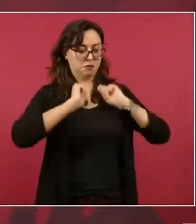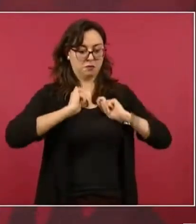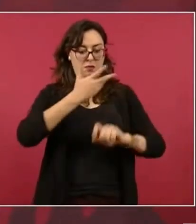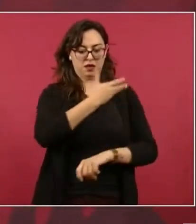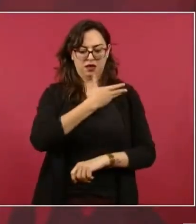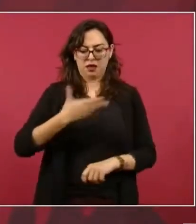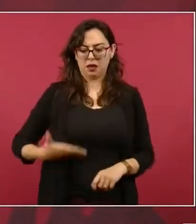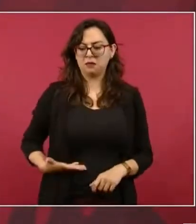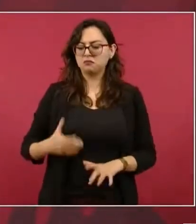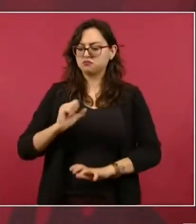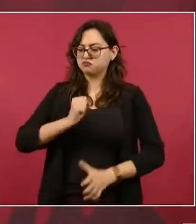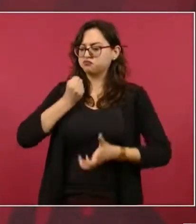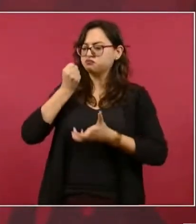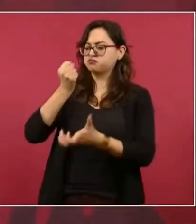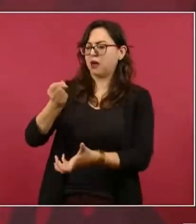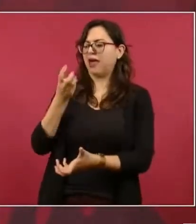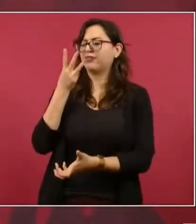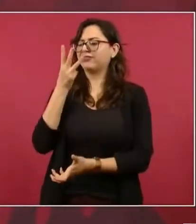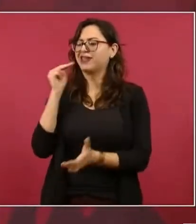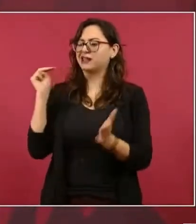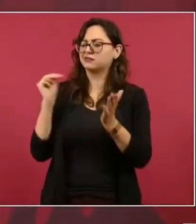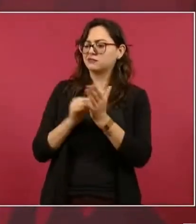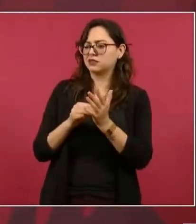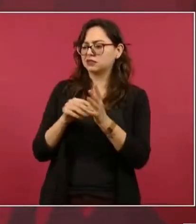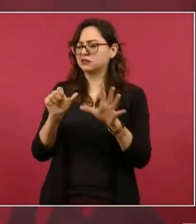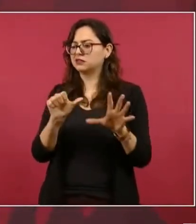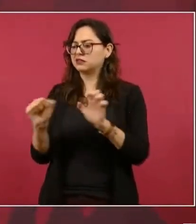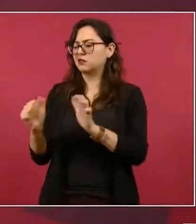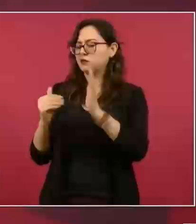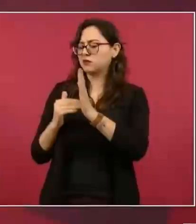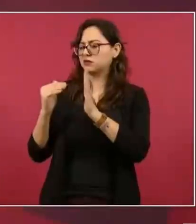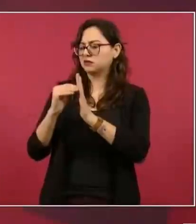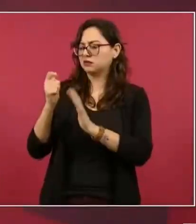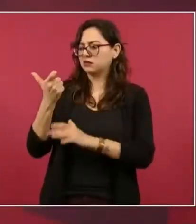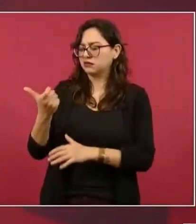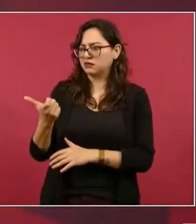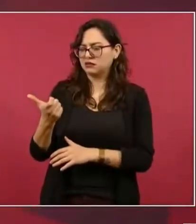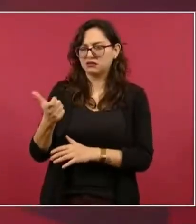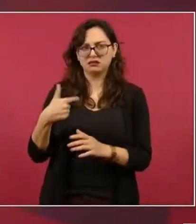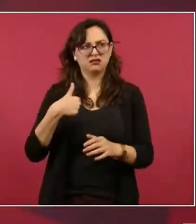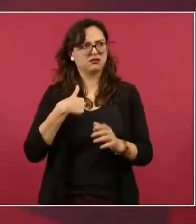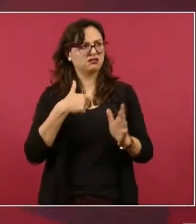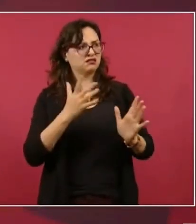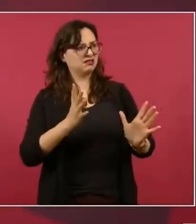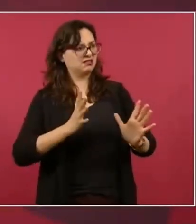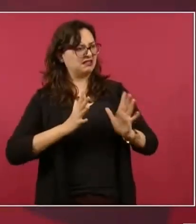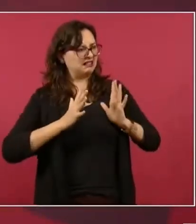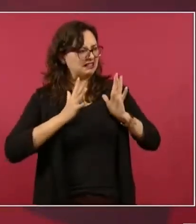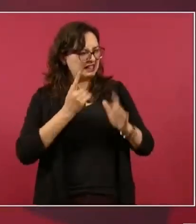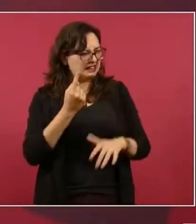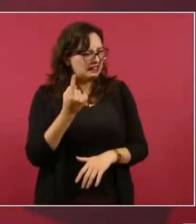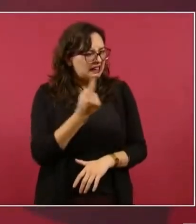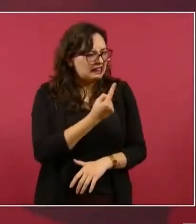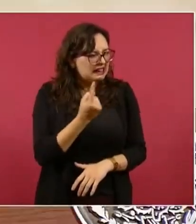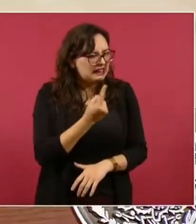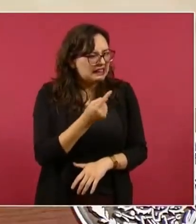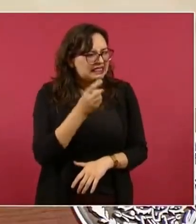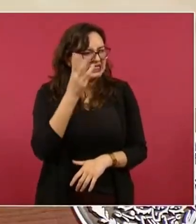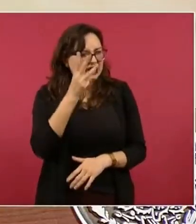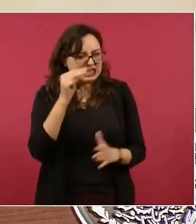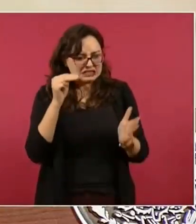eran tres mil seiscientos millones de pesos. Tres mil seiscientos millones de pesos.